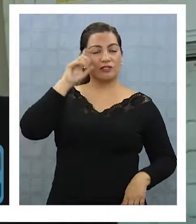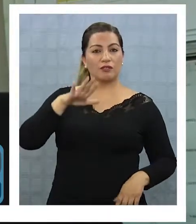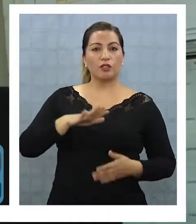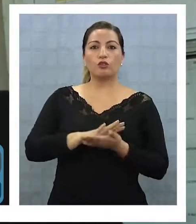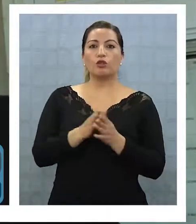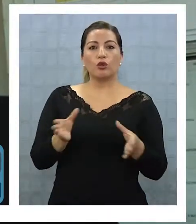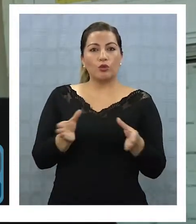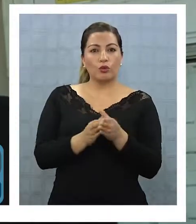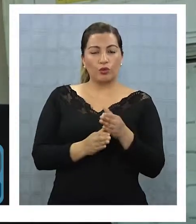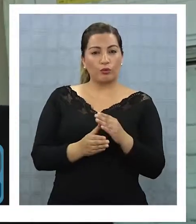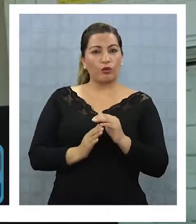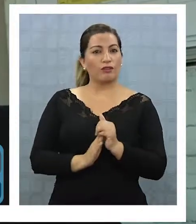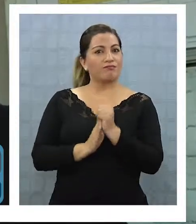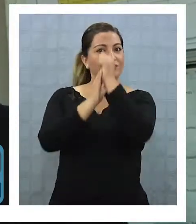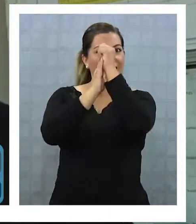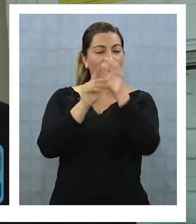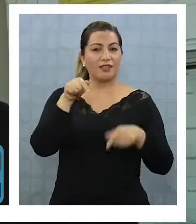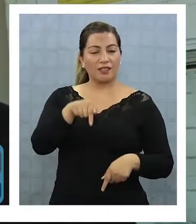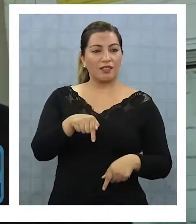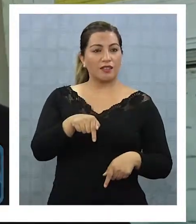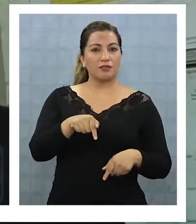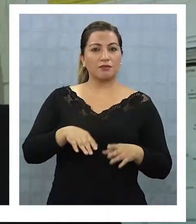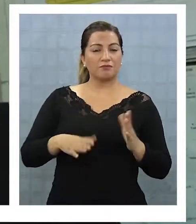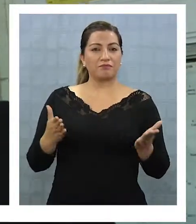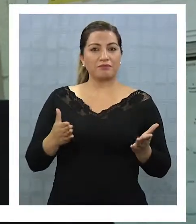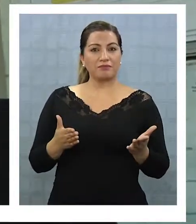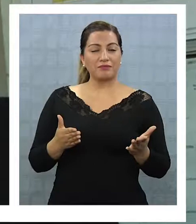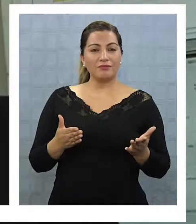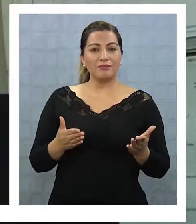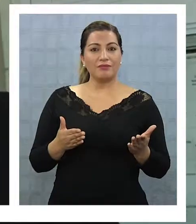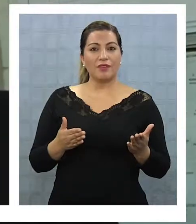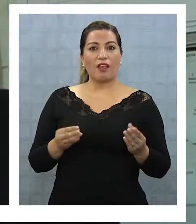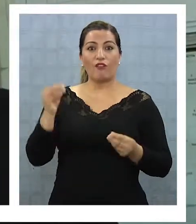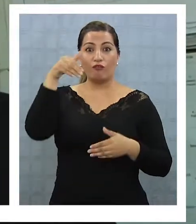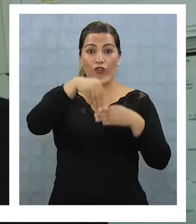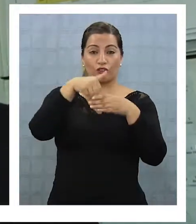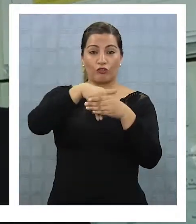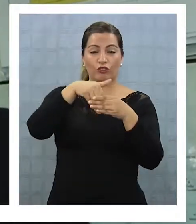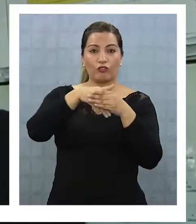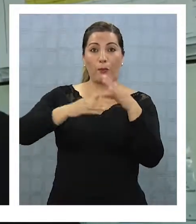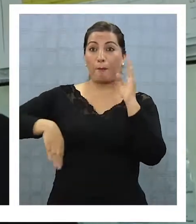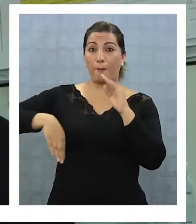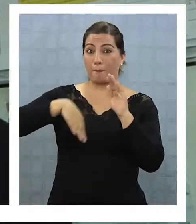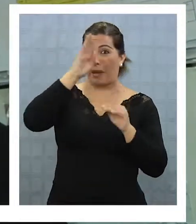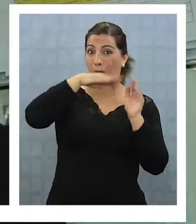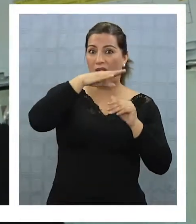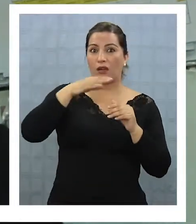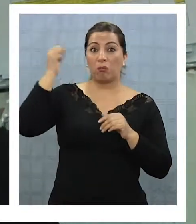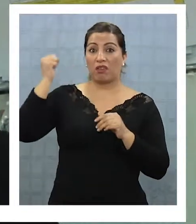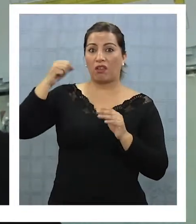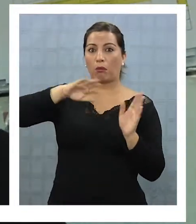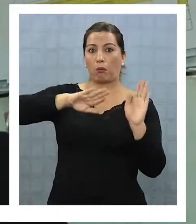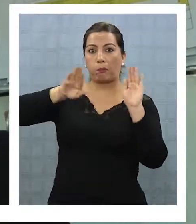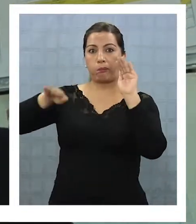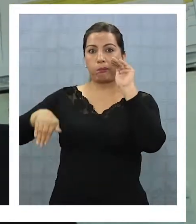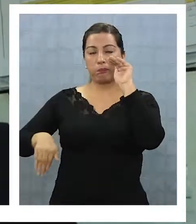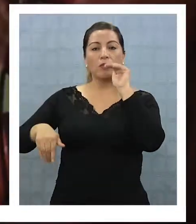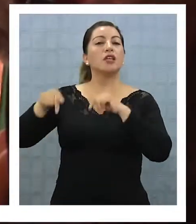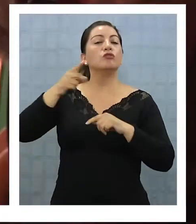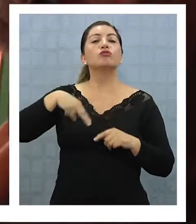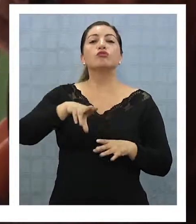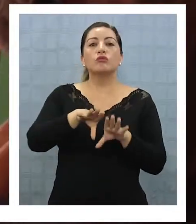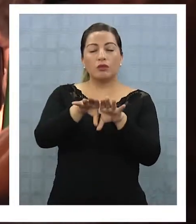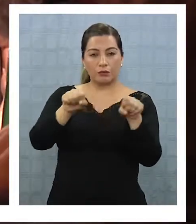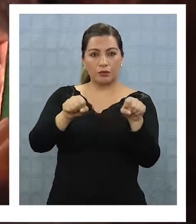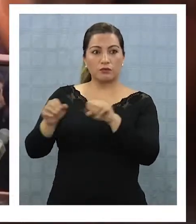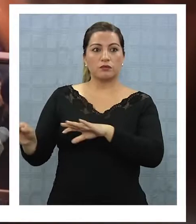liderazgos de la centro izquierda sumados hoy día dan más que lo que está marcando Piñera, por tanto, hoy día el desafío que tenemos nosotros es ponernos de acuerdo.